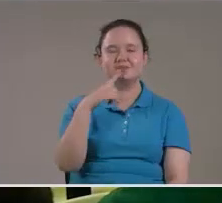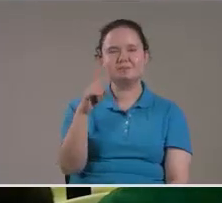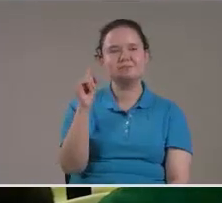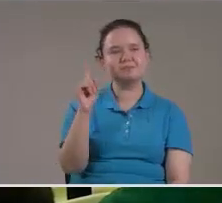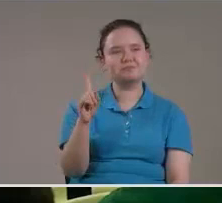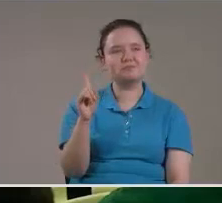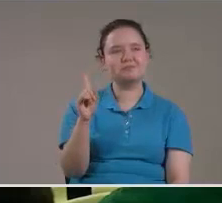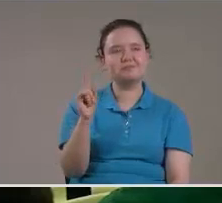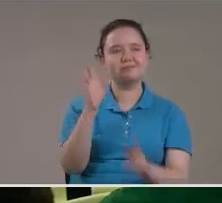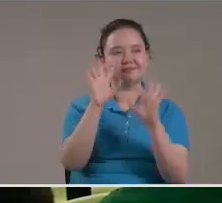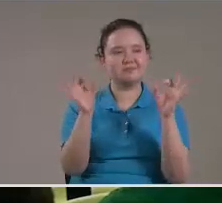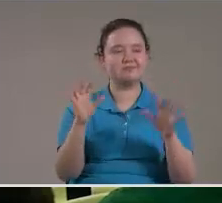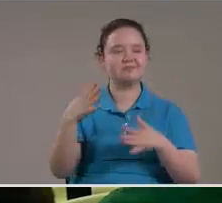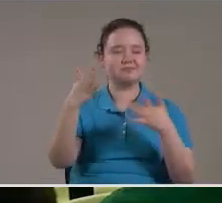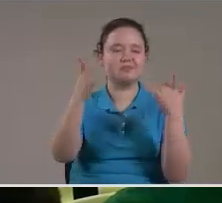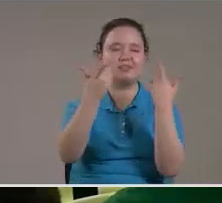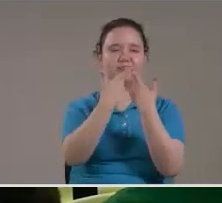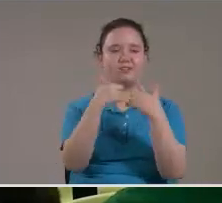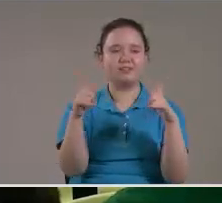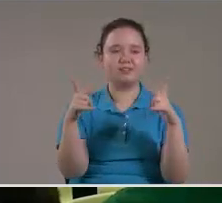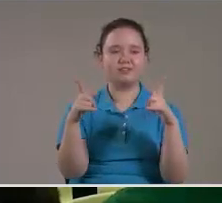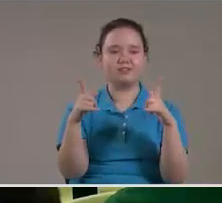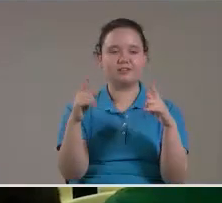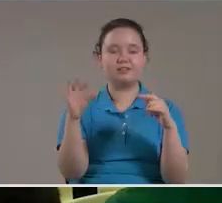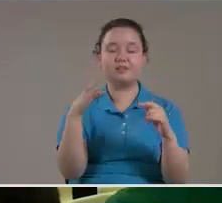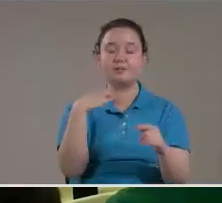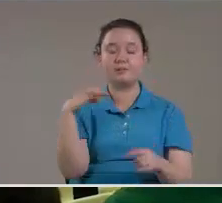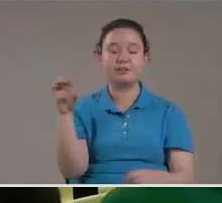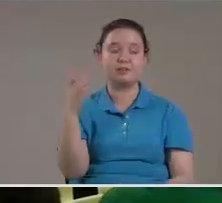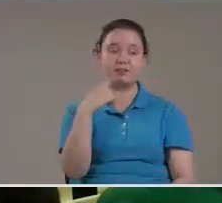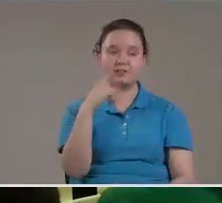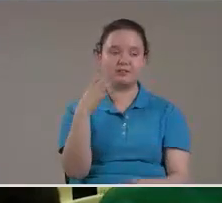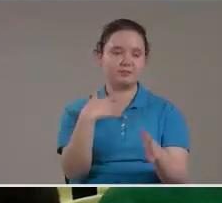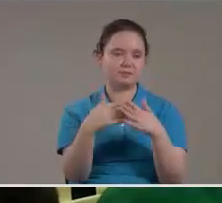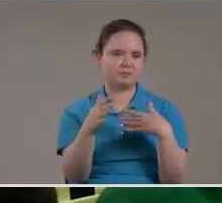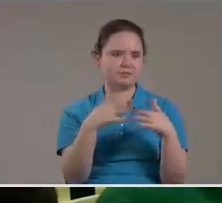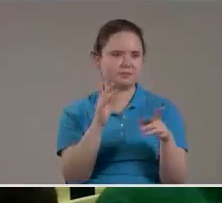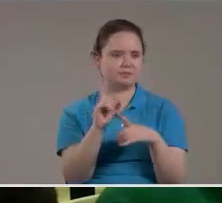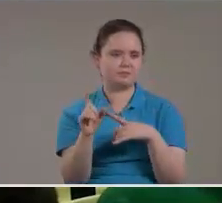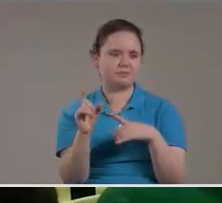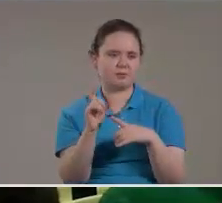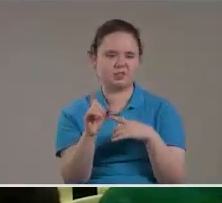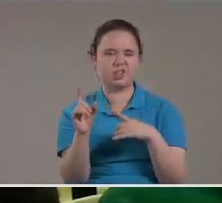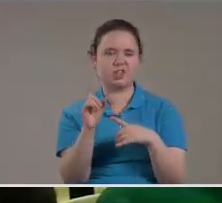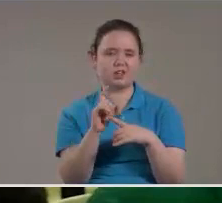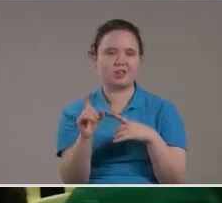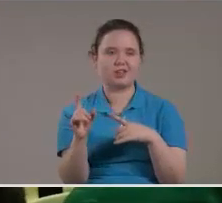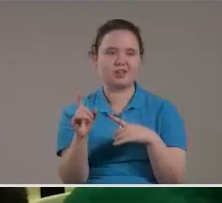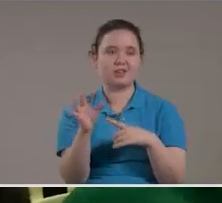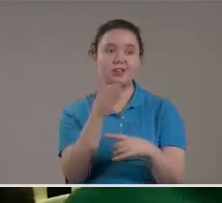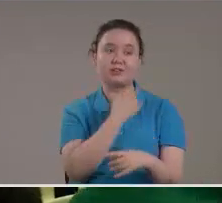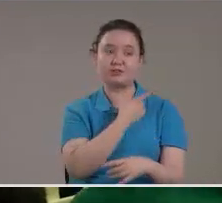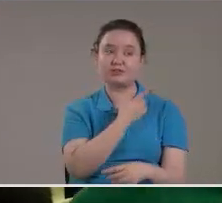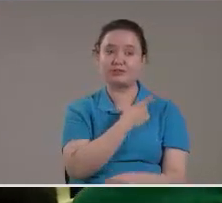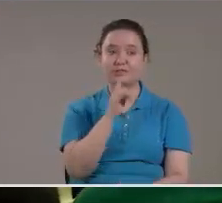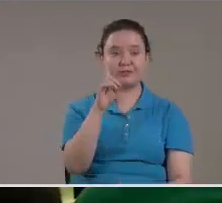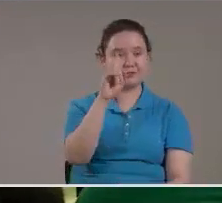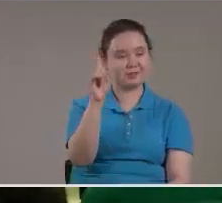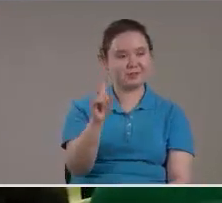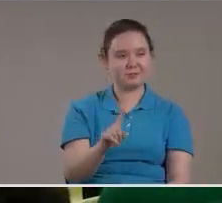No hombre Ah Como amnistía Más o menos Solo en esta pregunta